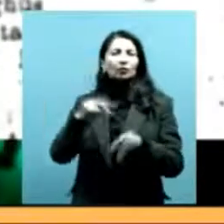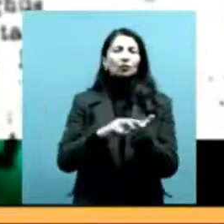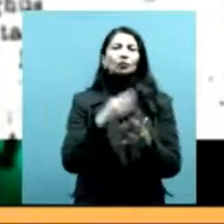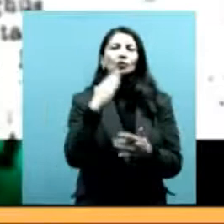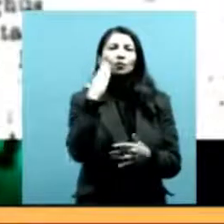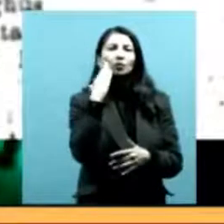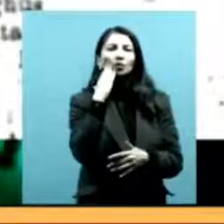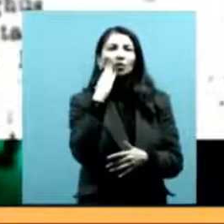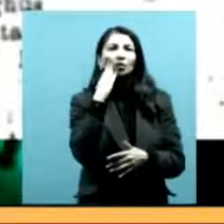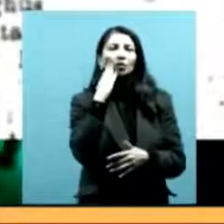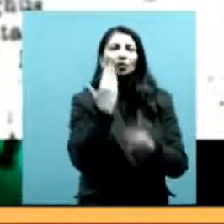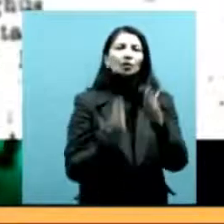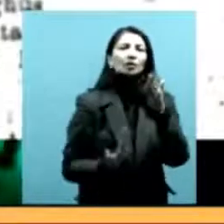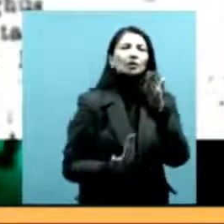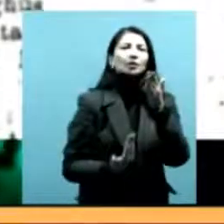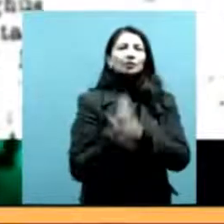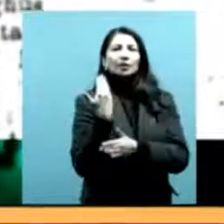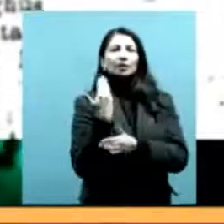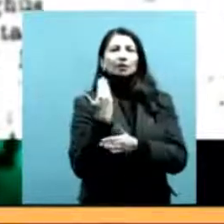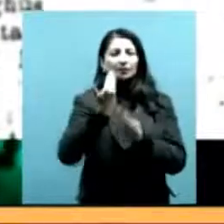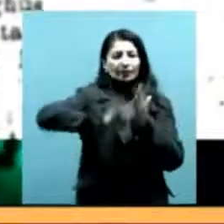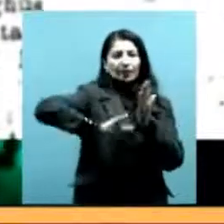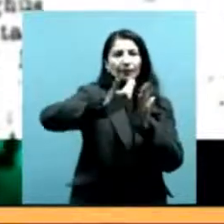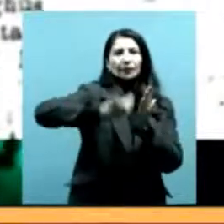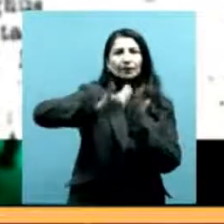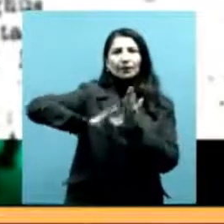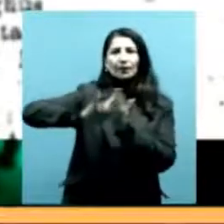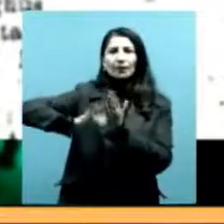cuando empiezan a producirse los papeles